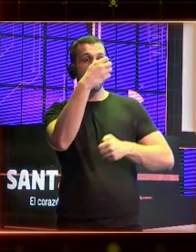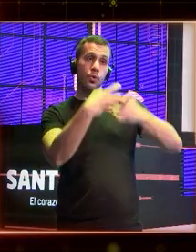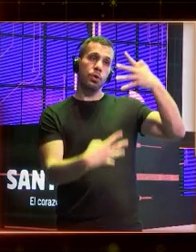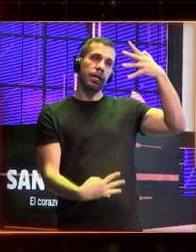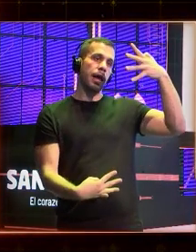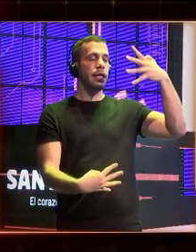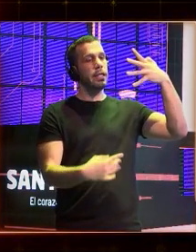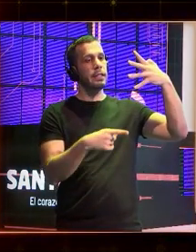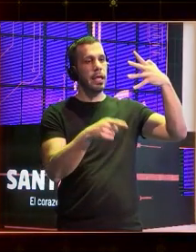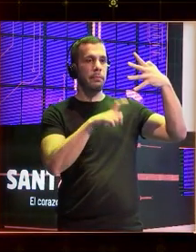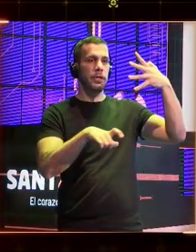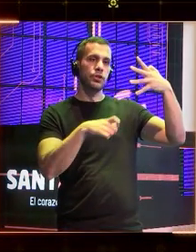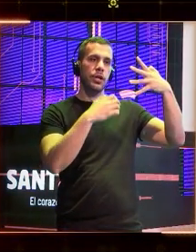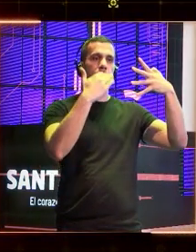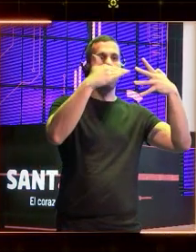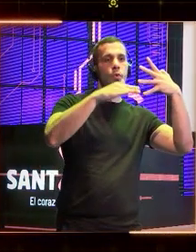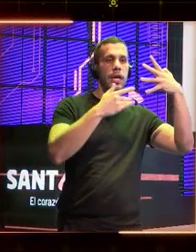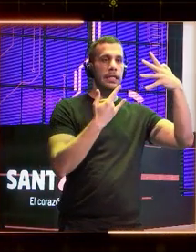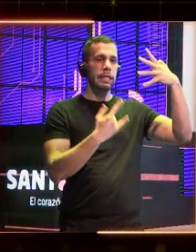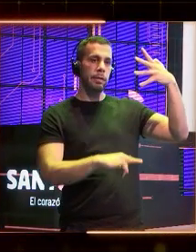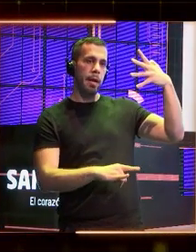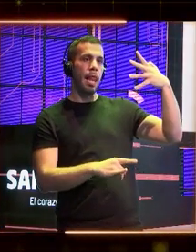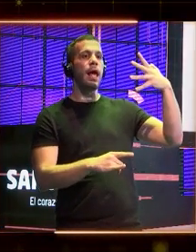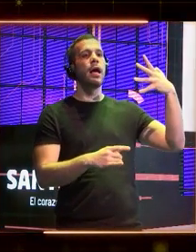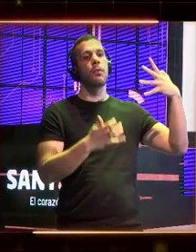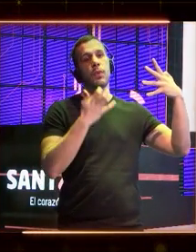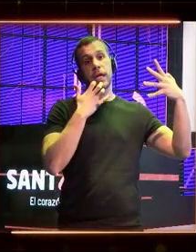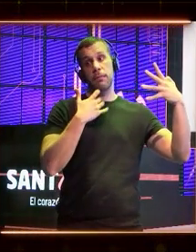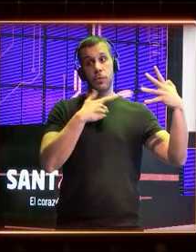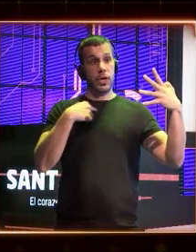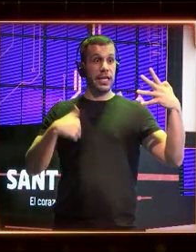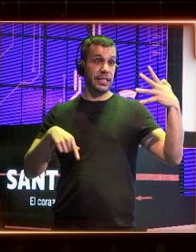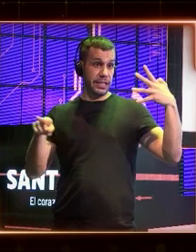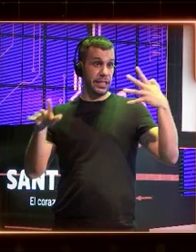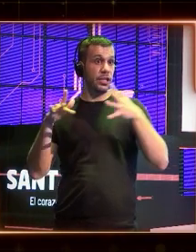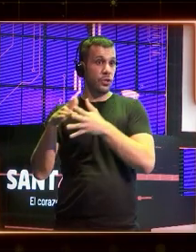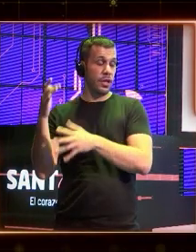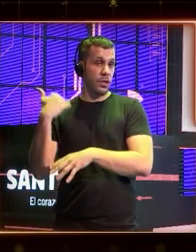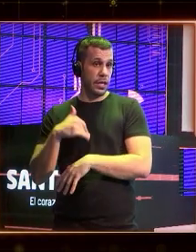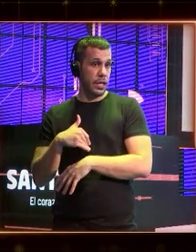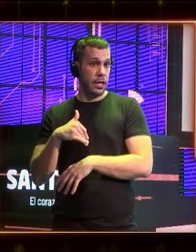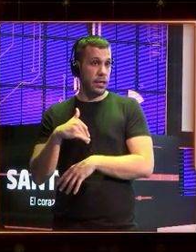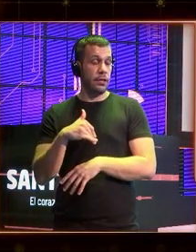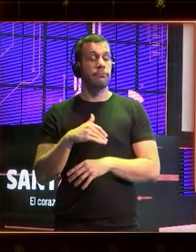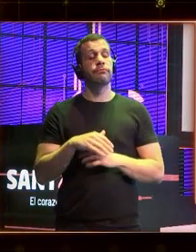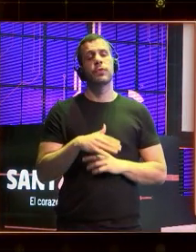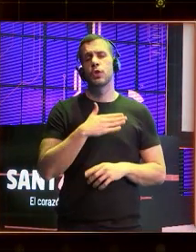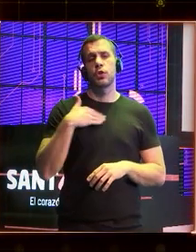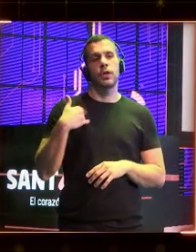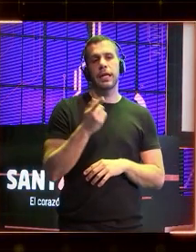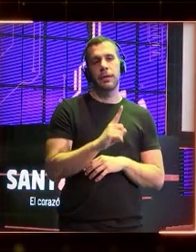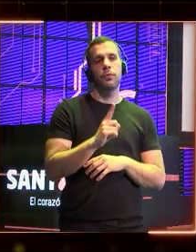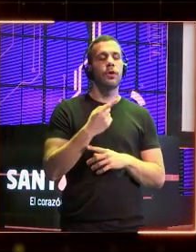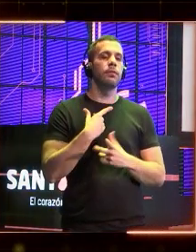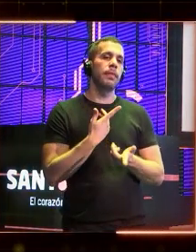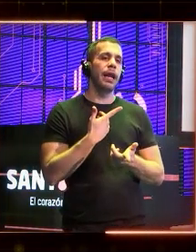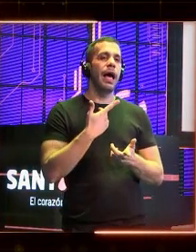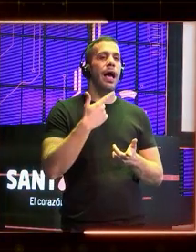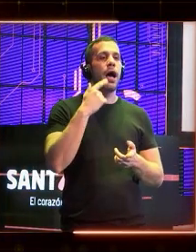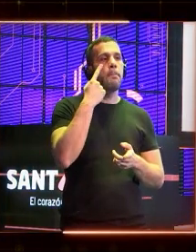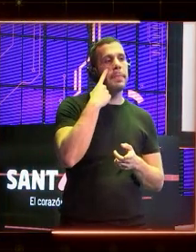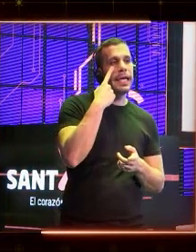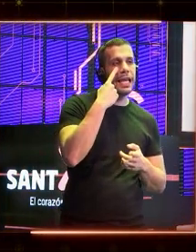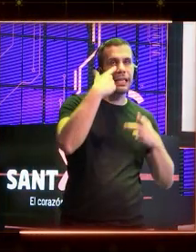y malas en mi país, que el ranking social que tiene China. No queremos que la inteligencia artificial se utilice para la vigilancia masiva